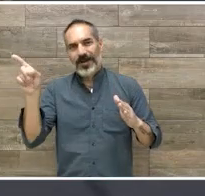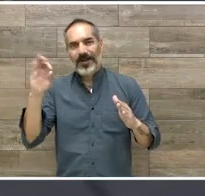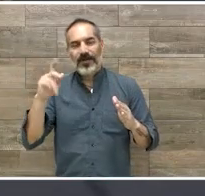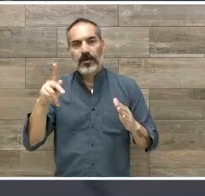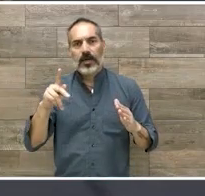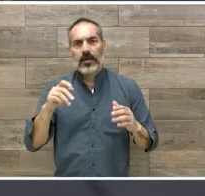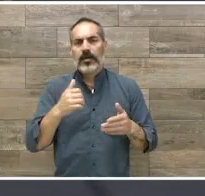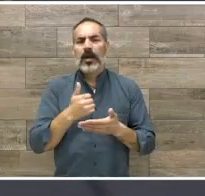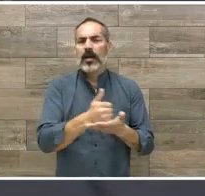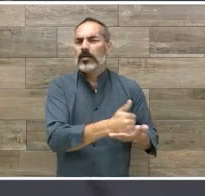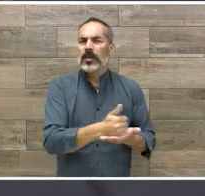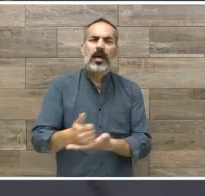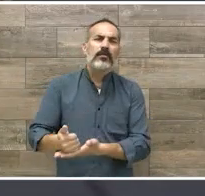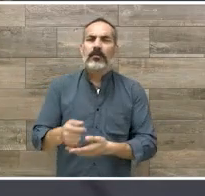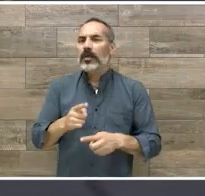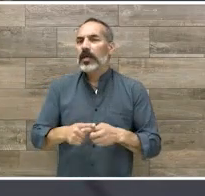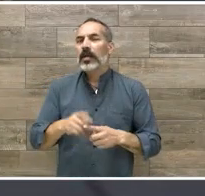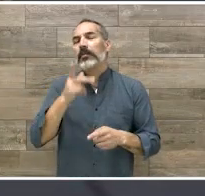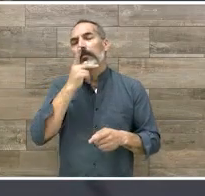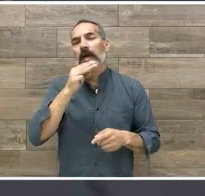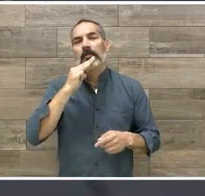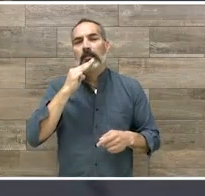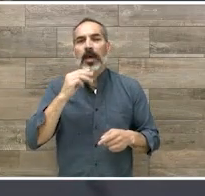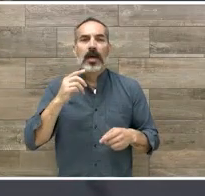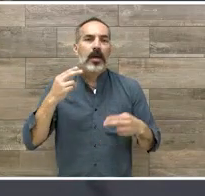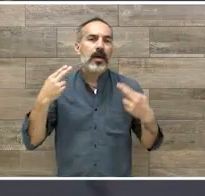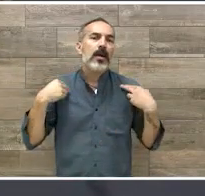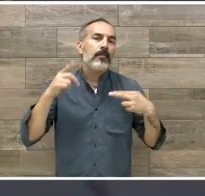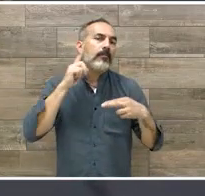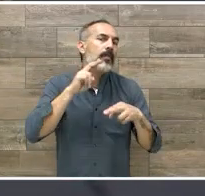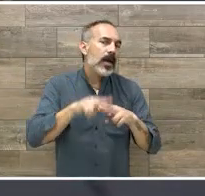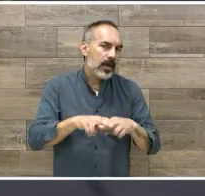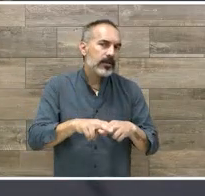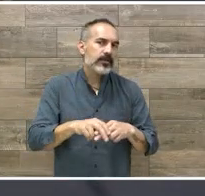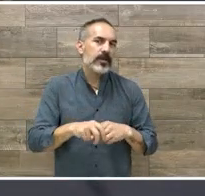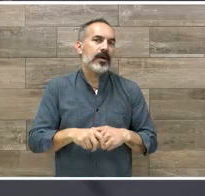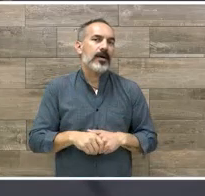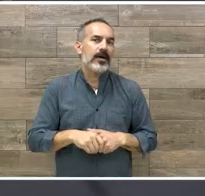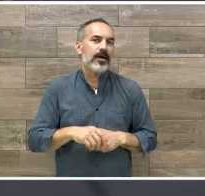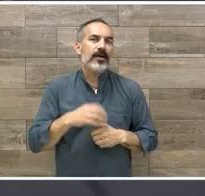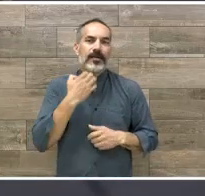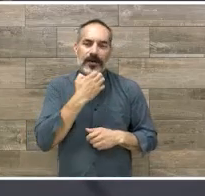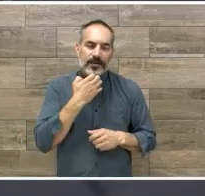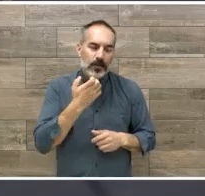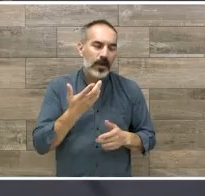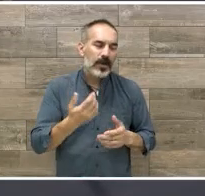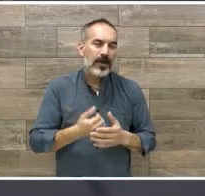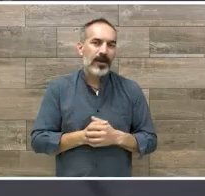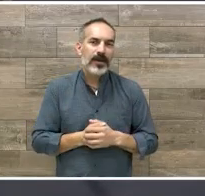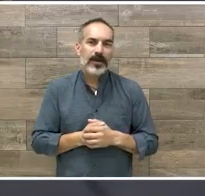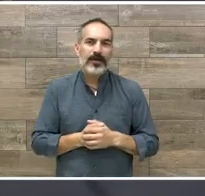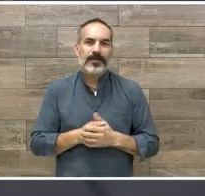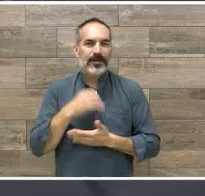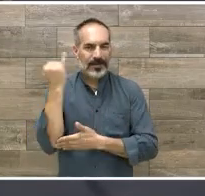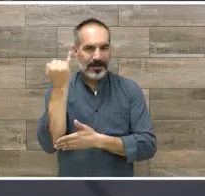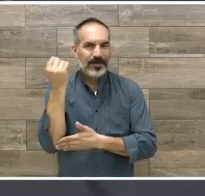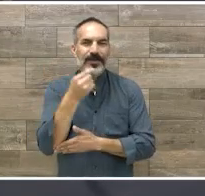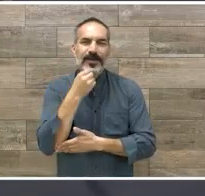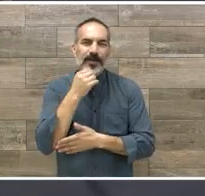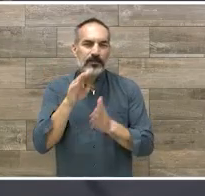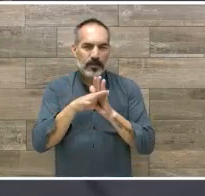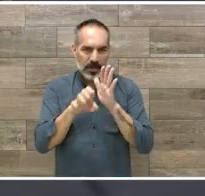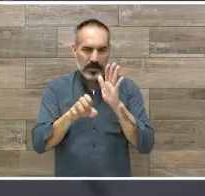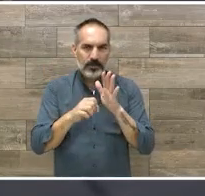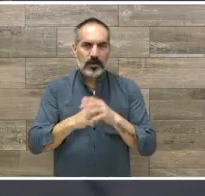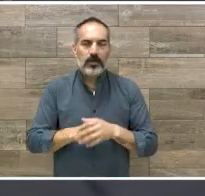o sea, la maestra de la escuela, en el kinder entonces no se necesita ser un profesional de la salud ya